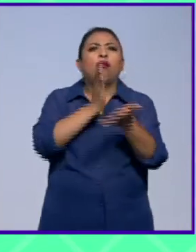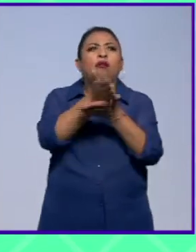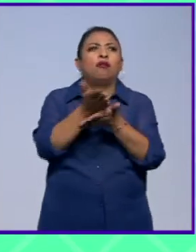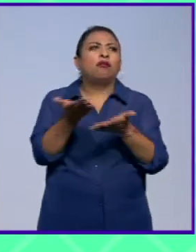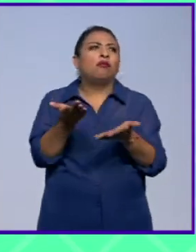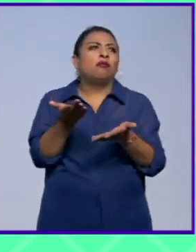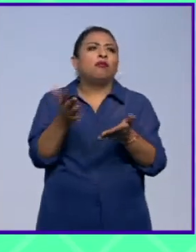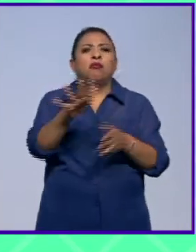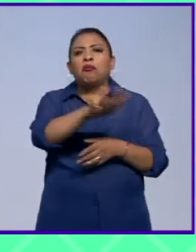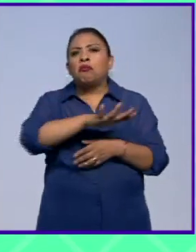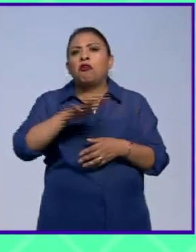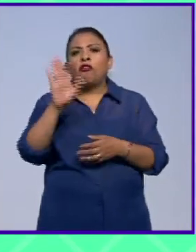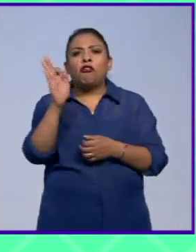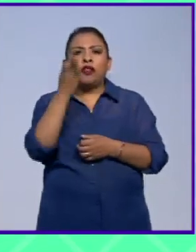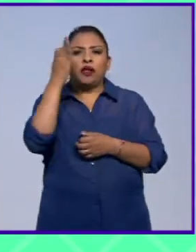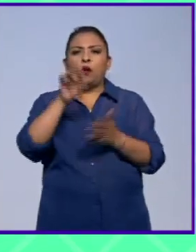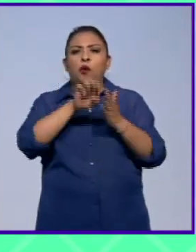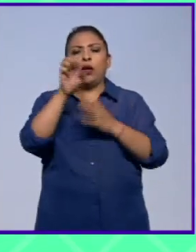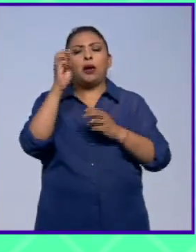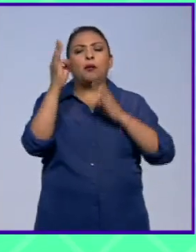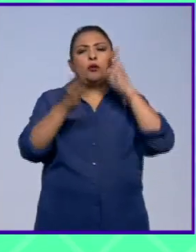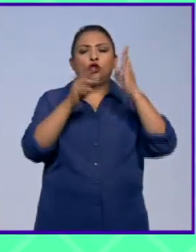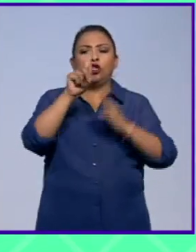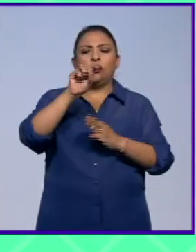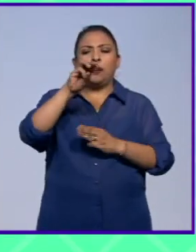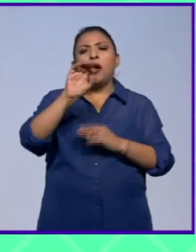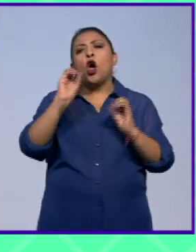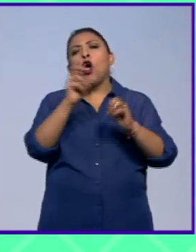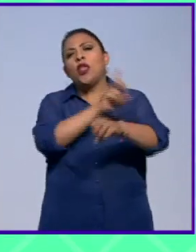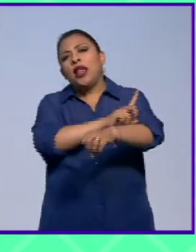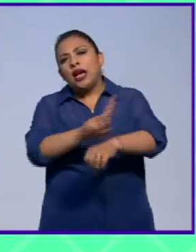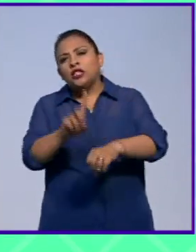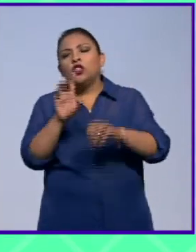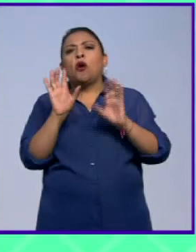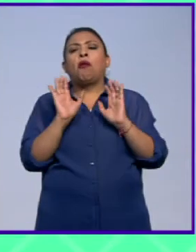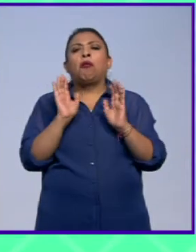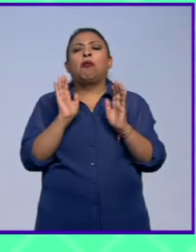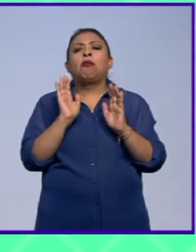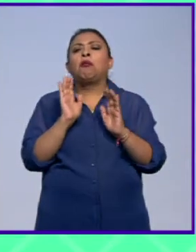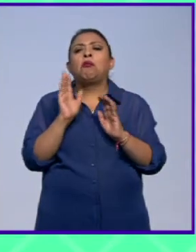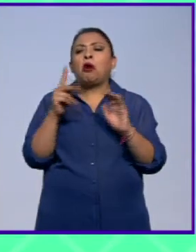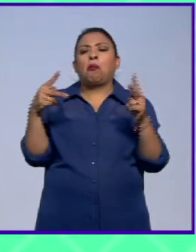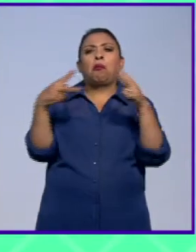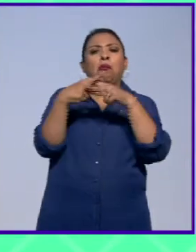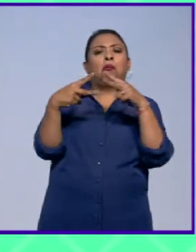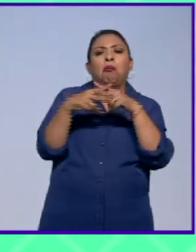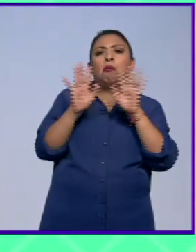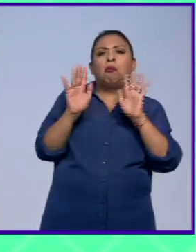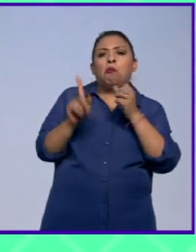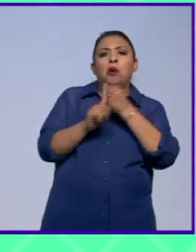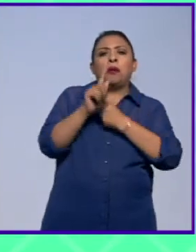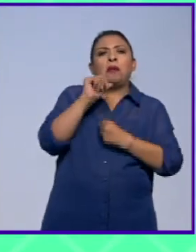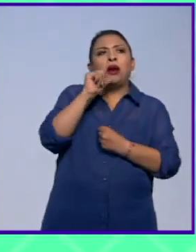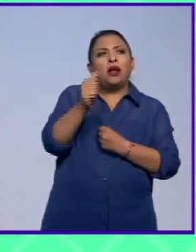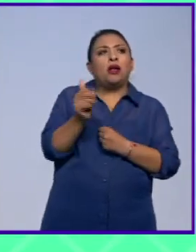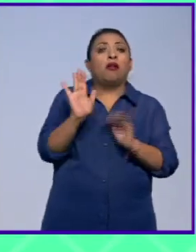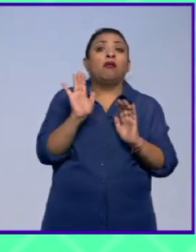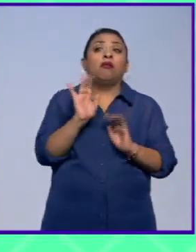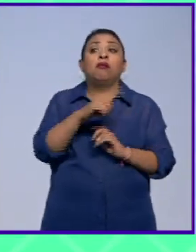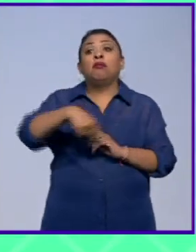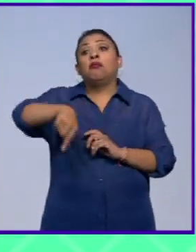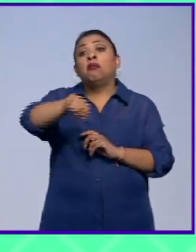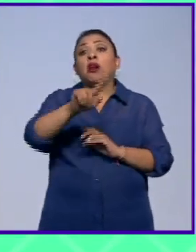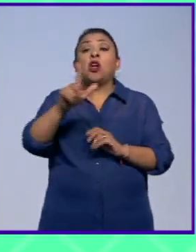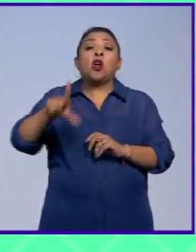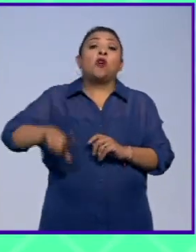un terreno federal como es el Museo Tamayo o en alguna delegación y que no se pelee eso con que pues como es de algún